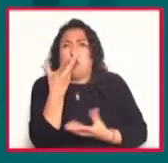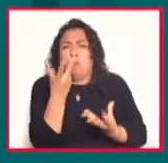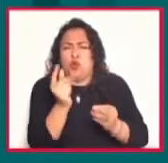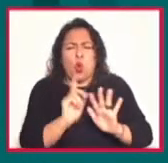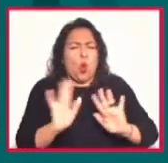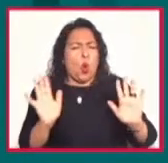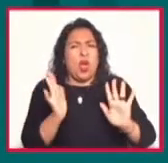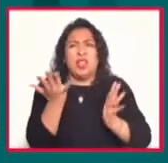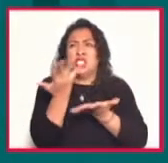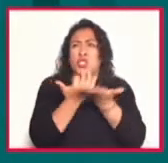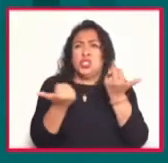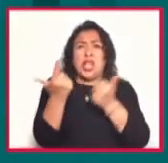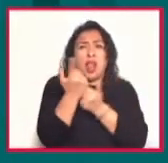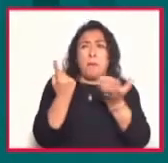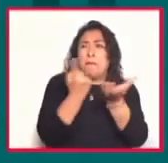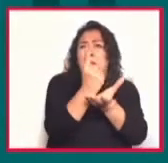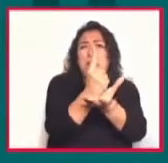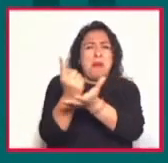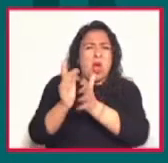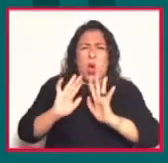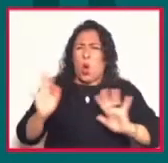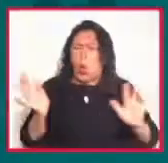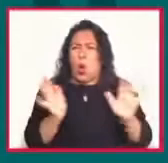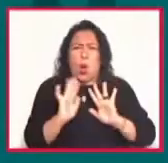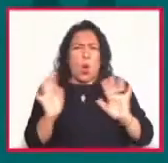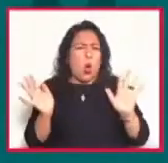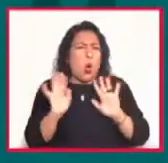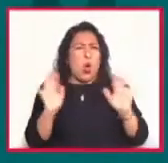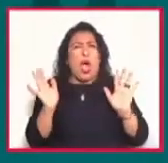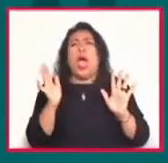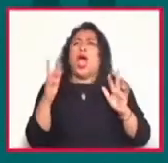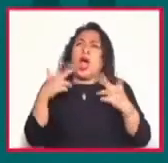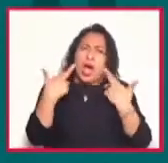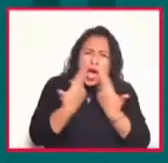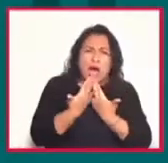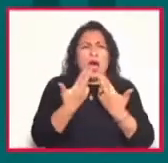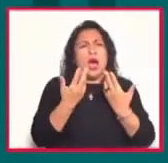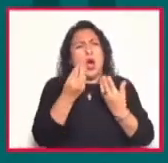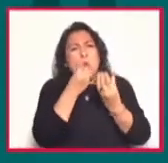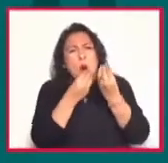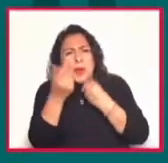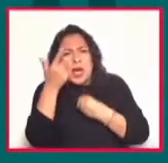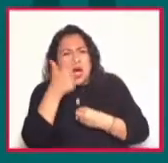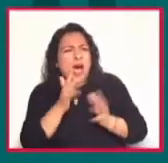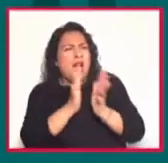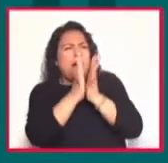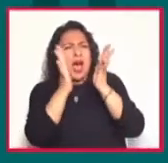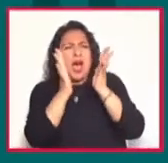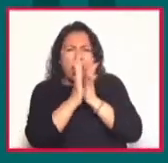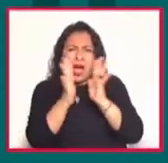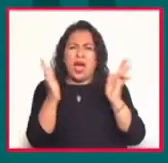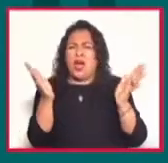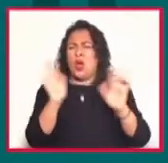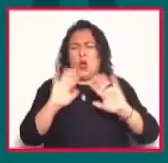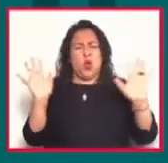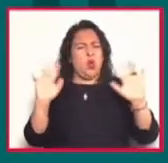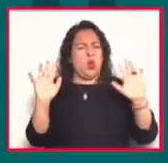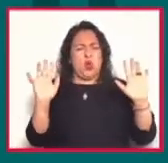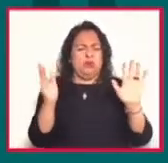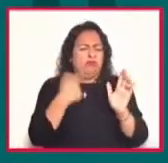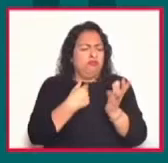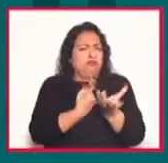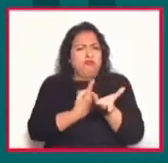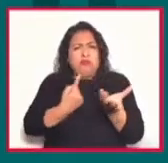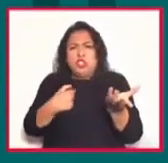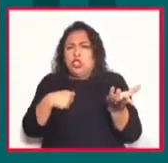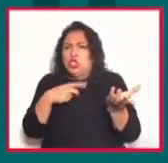sociable, no andaba por ahí pidiendo reuniones, cenas, participaciones en charlas. No, era un